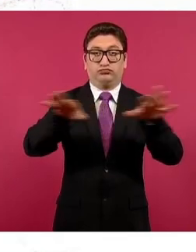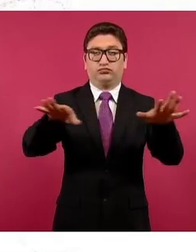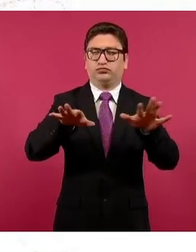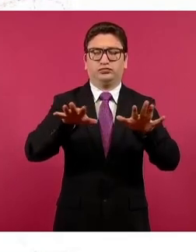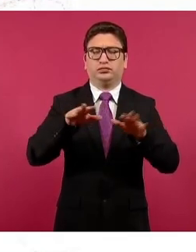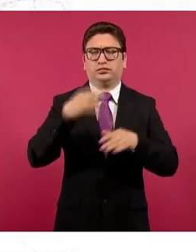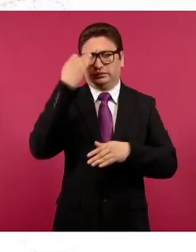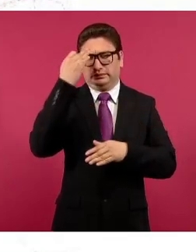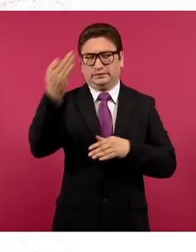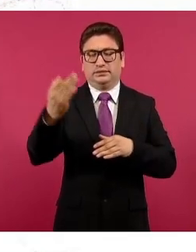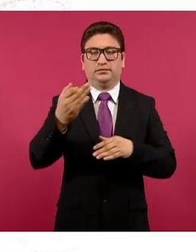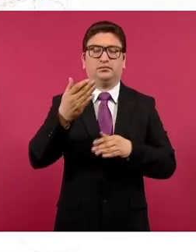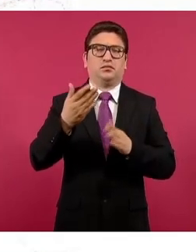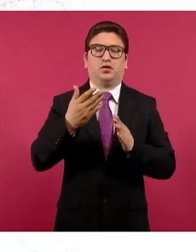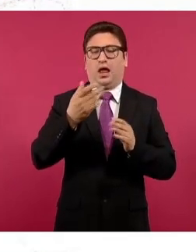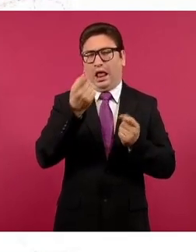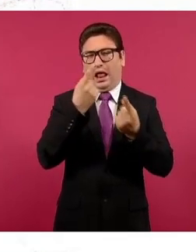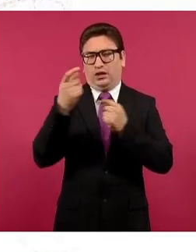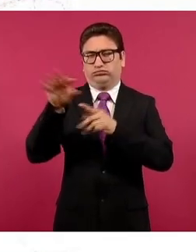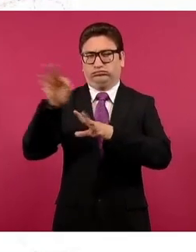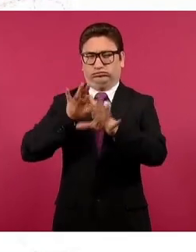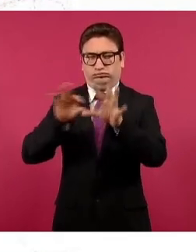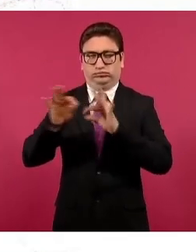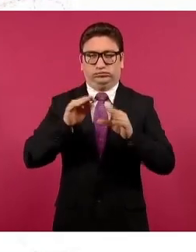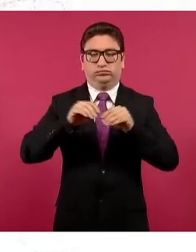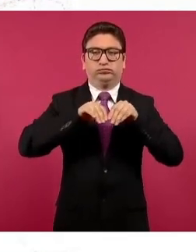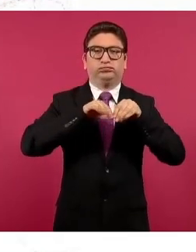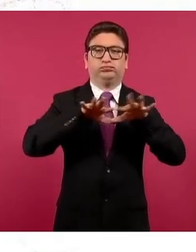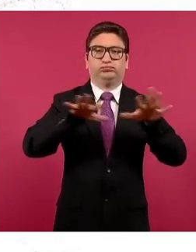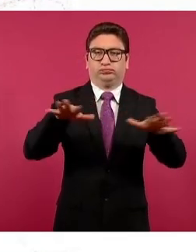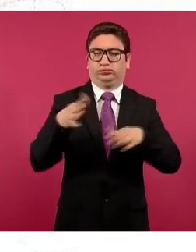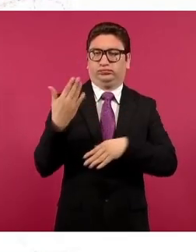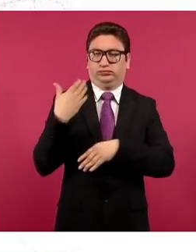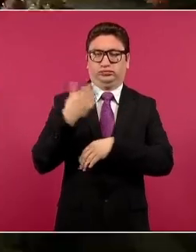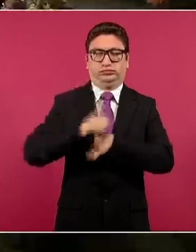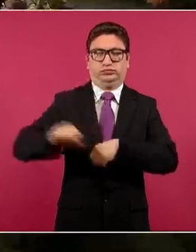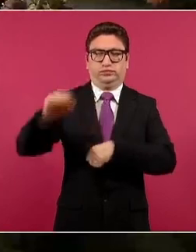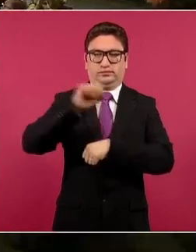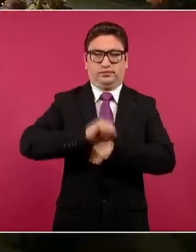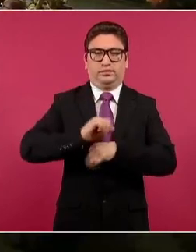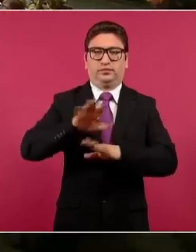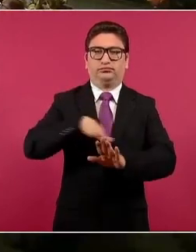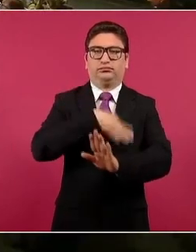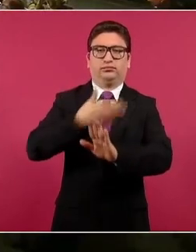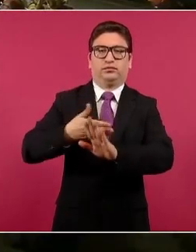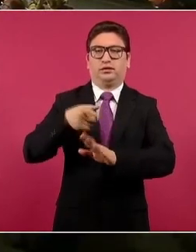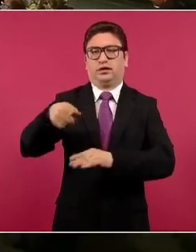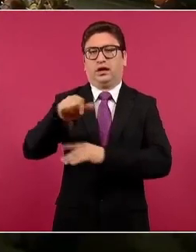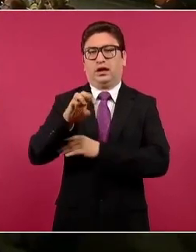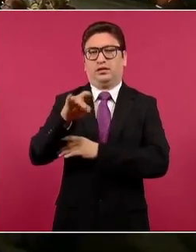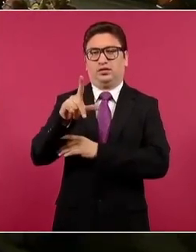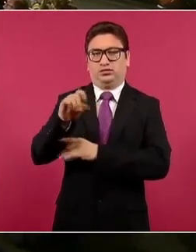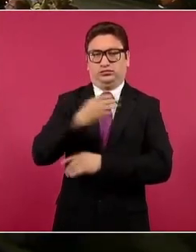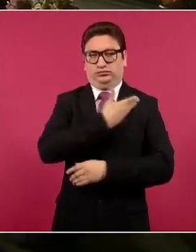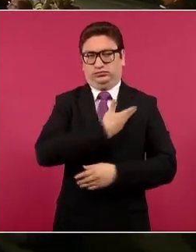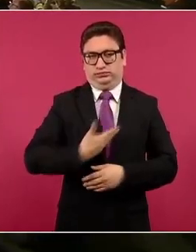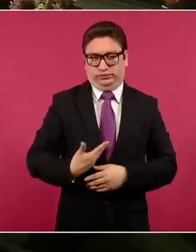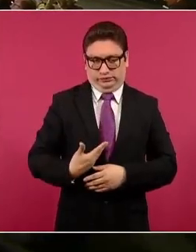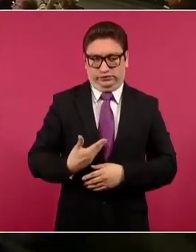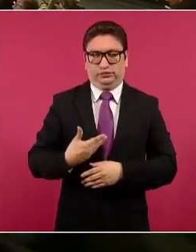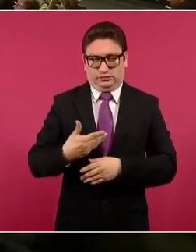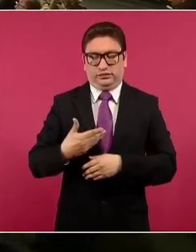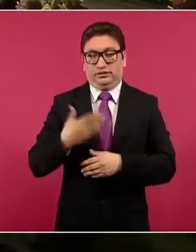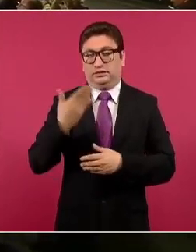estas semanas en contra del presidente Andrés Manuel López Obrador. Que